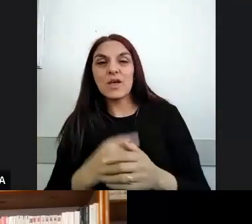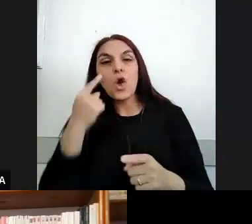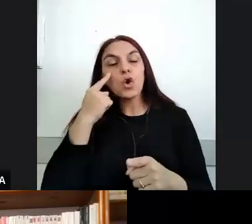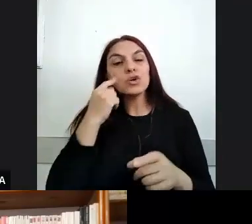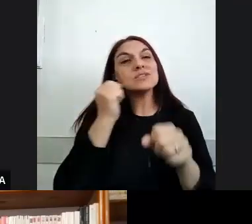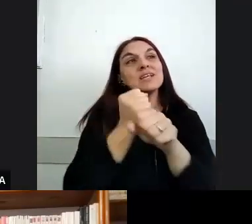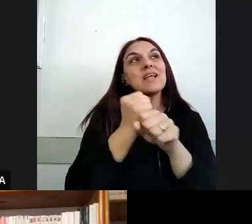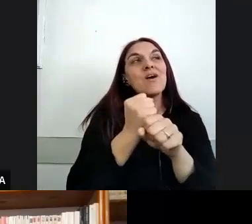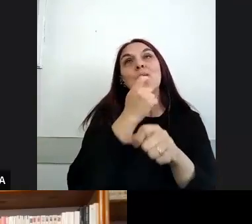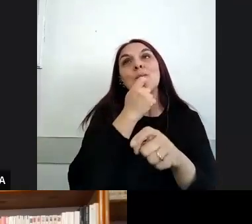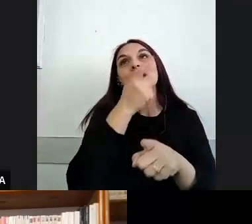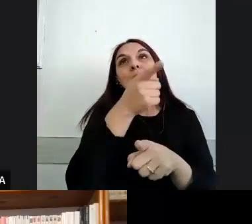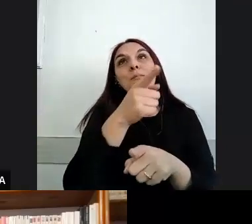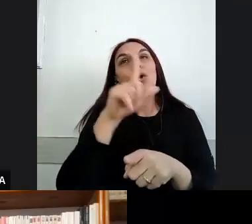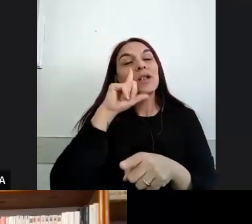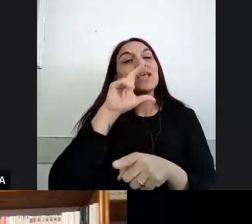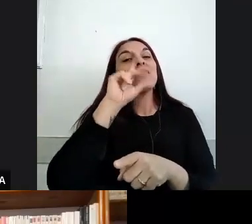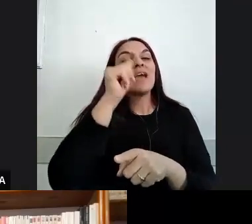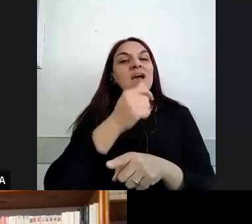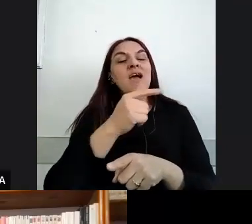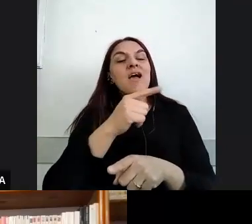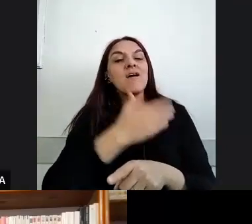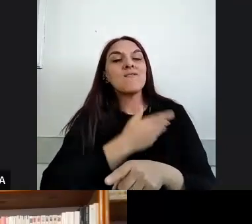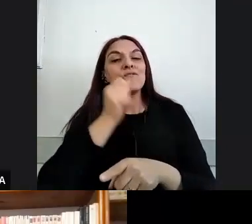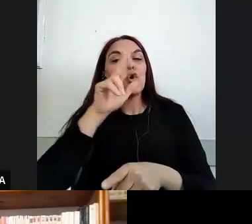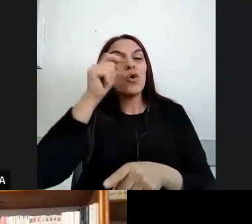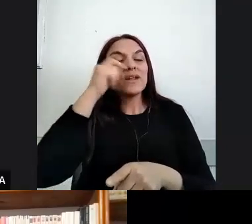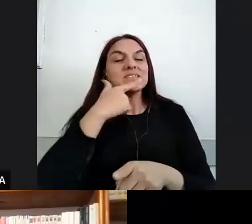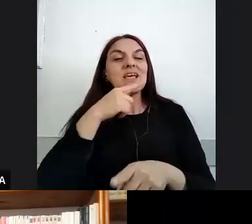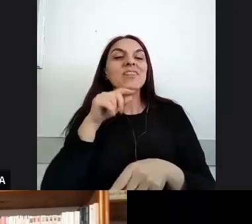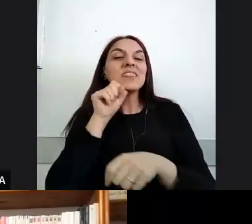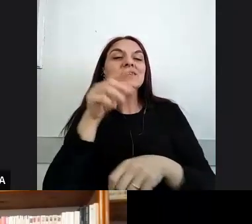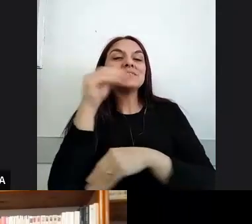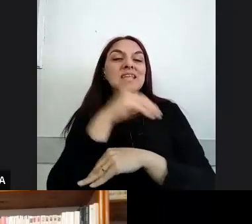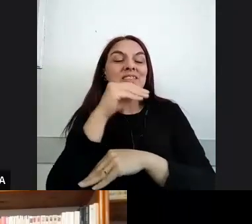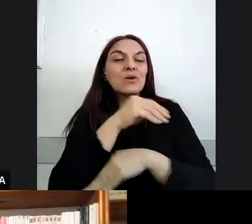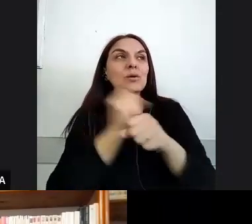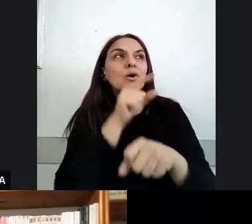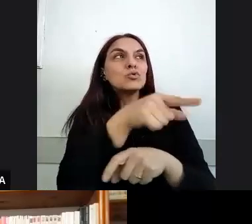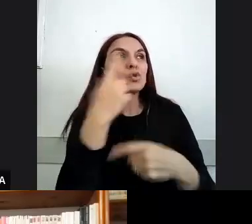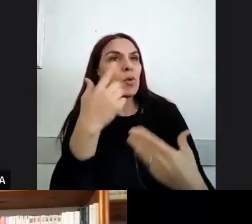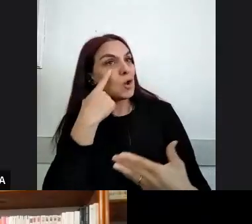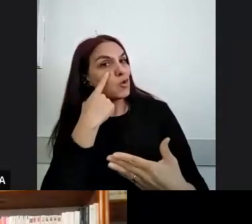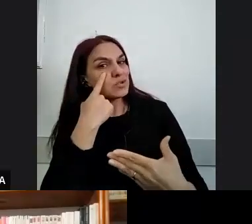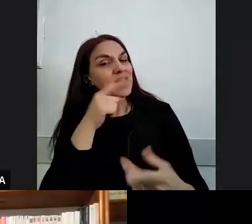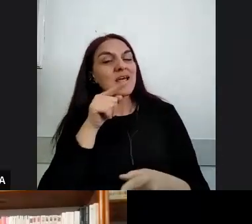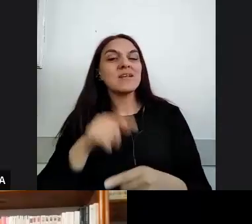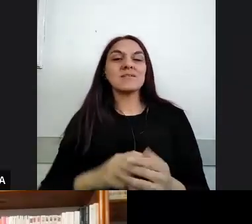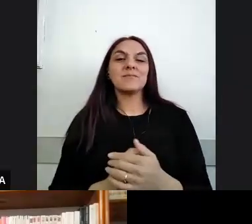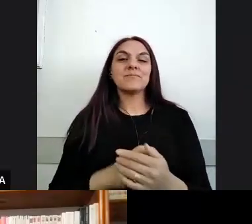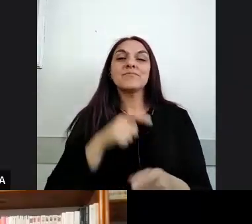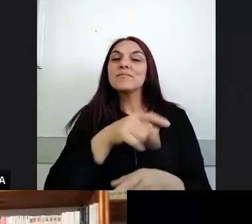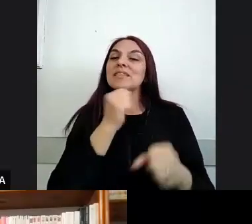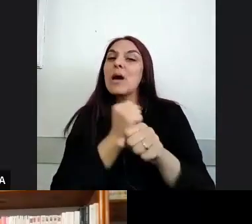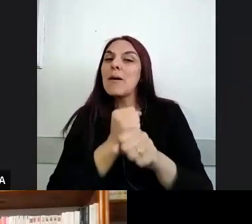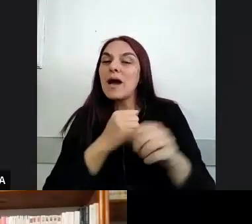haciendo por ejemplo Lidia Flores en Santa Cruz que además digamos que está trabajando específicamente